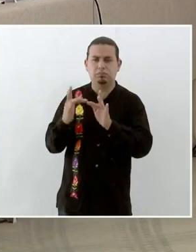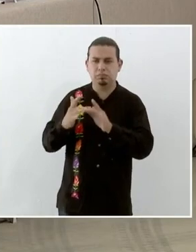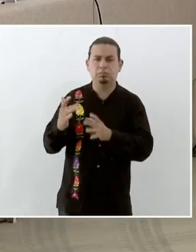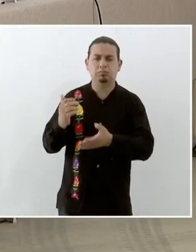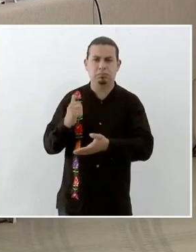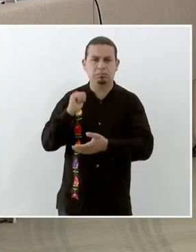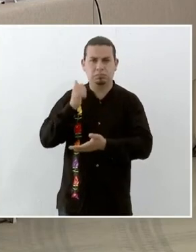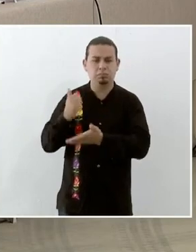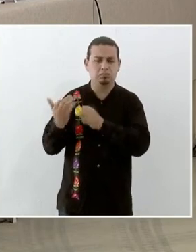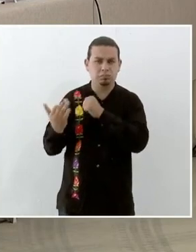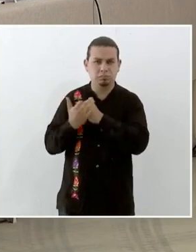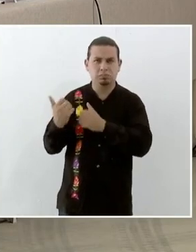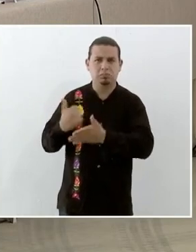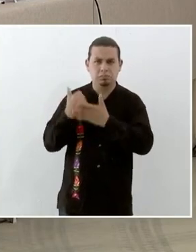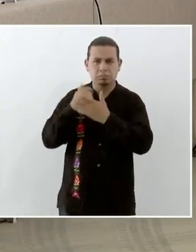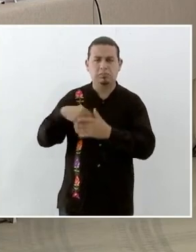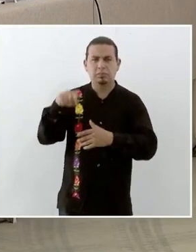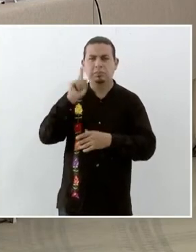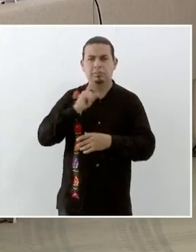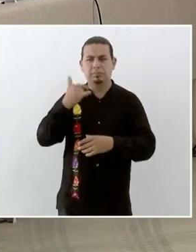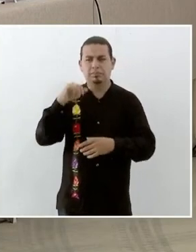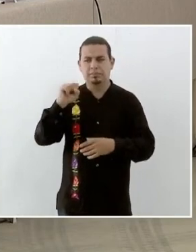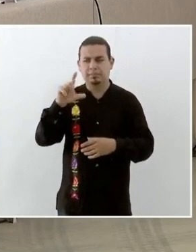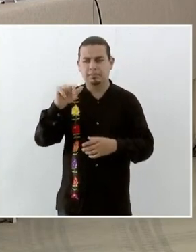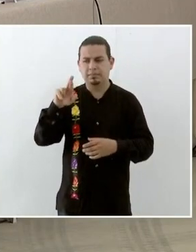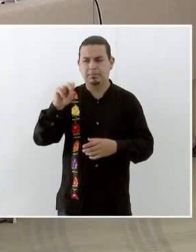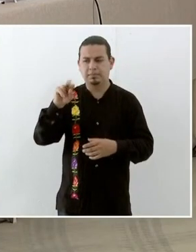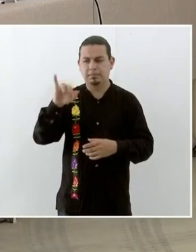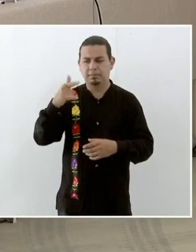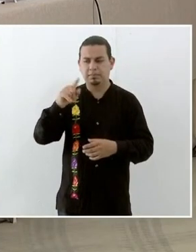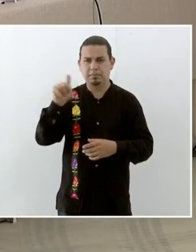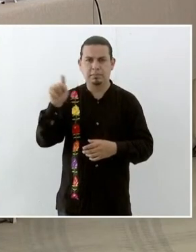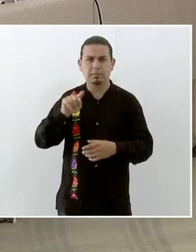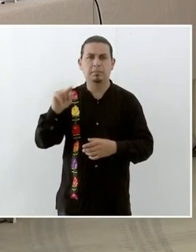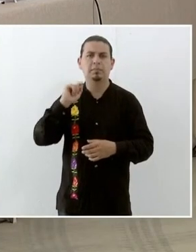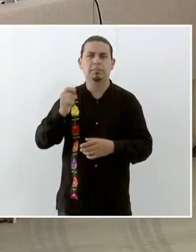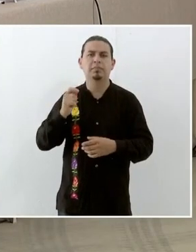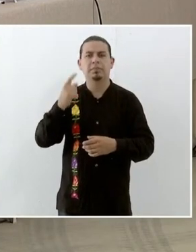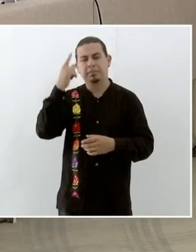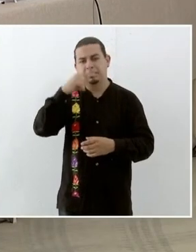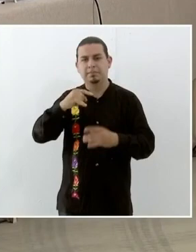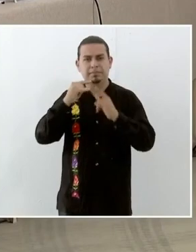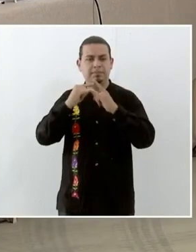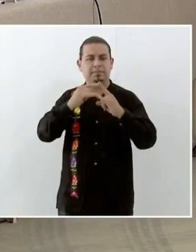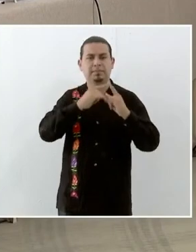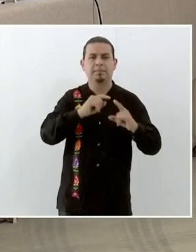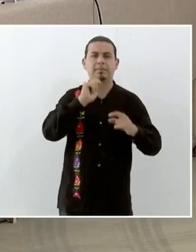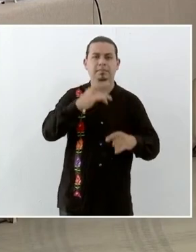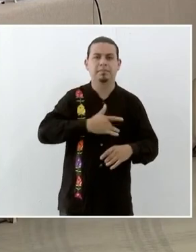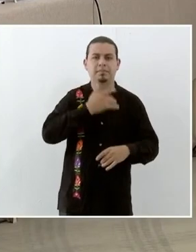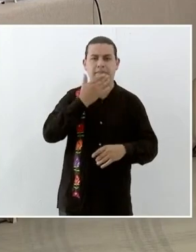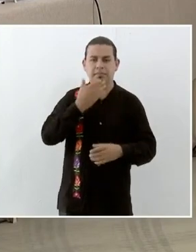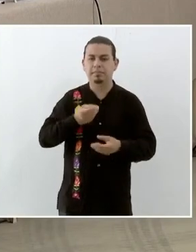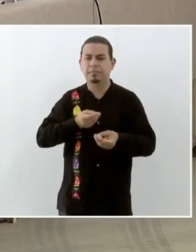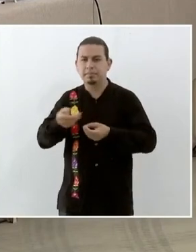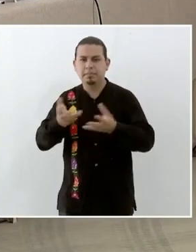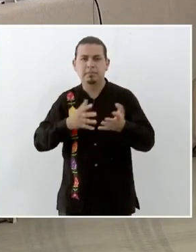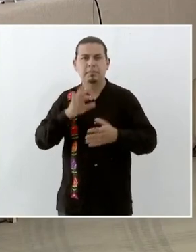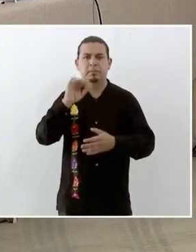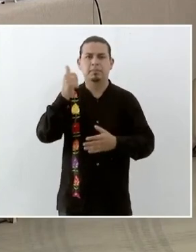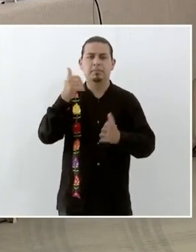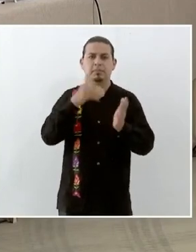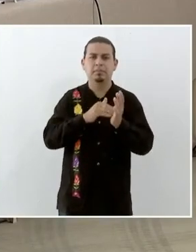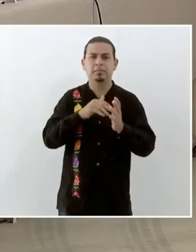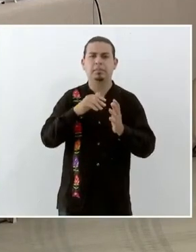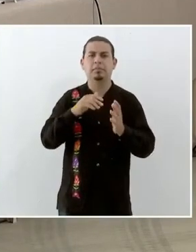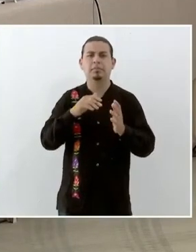la Secretaria Rosa Gisela Rodríguez con el Tianguis del Bienestar se van a repartir 43